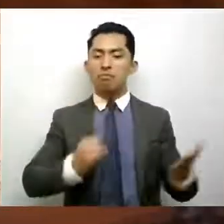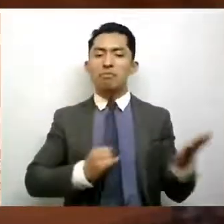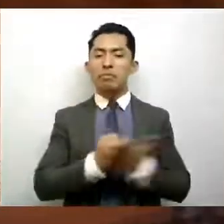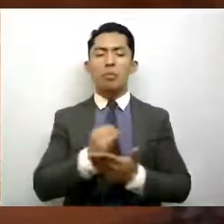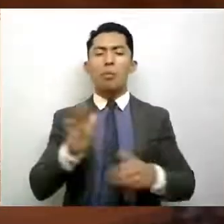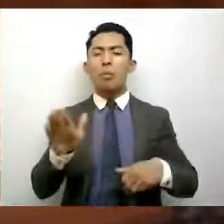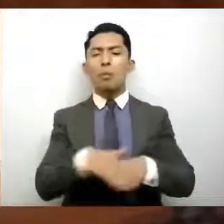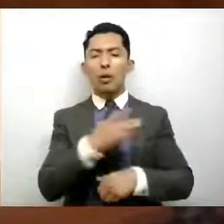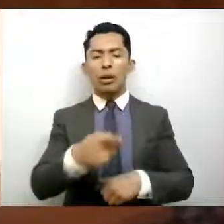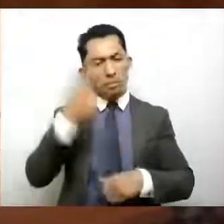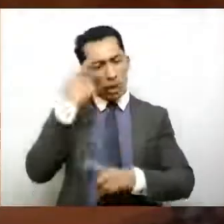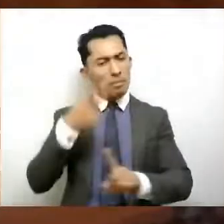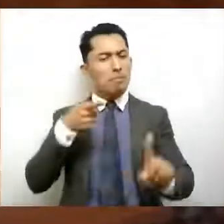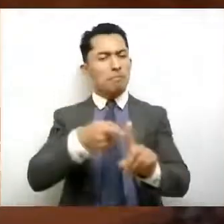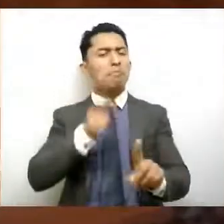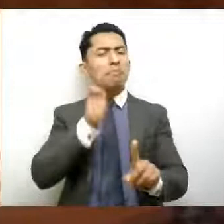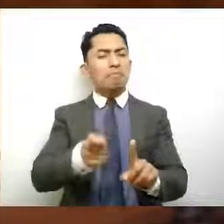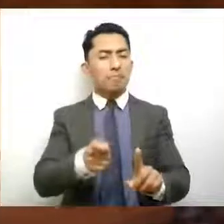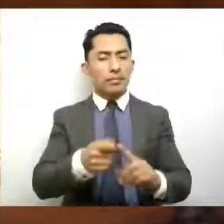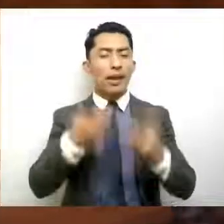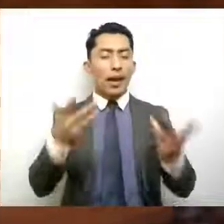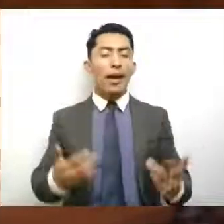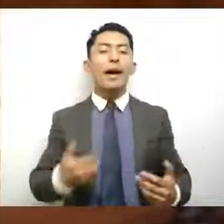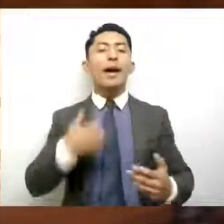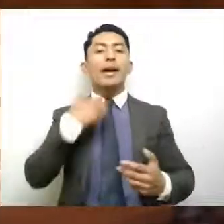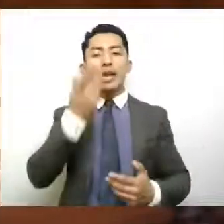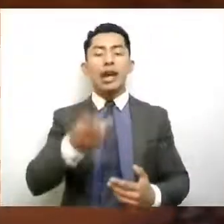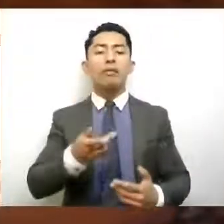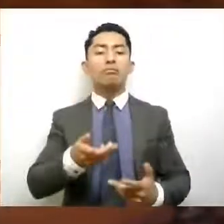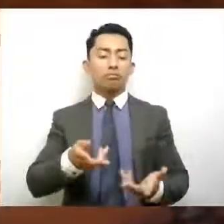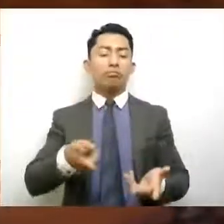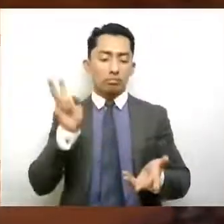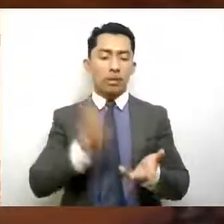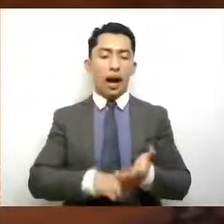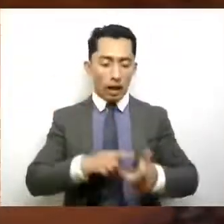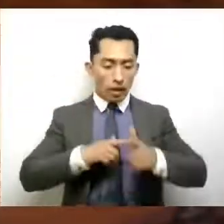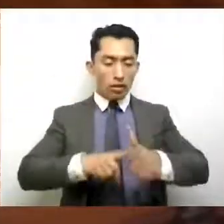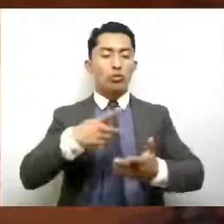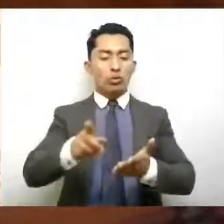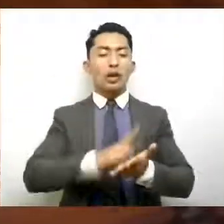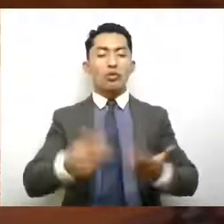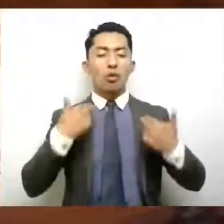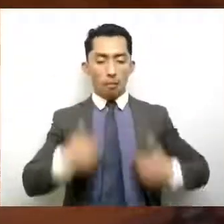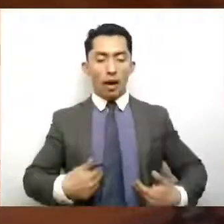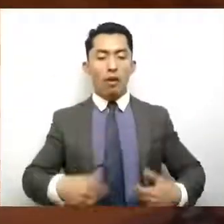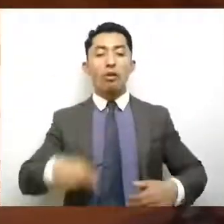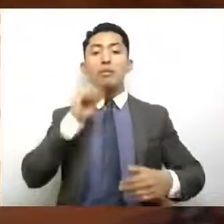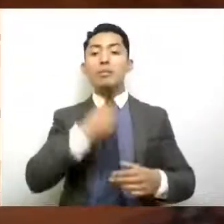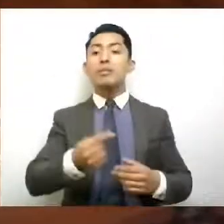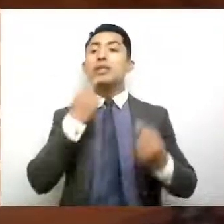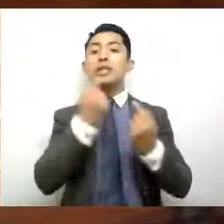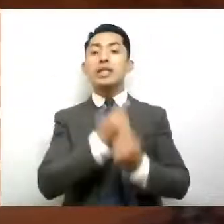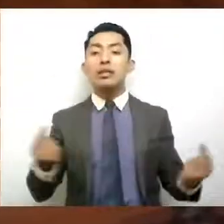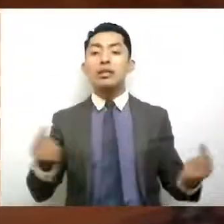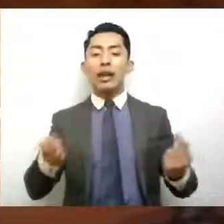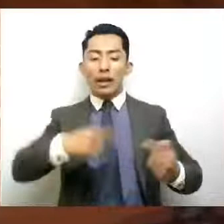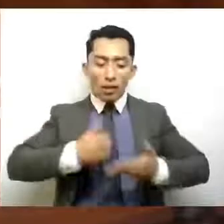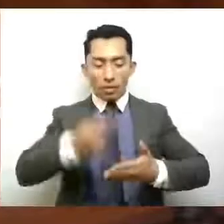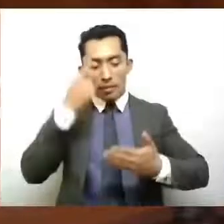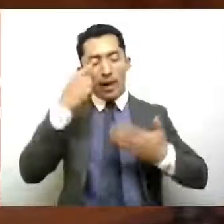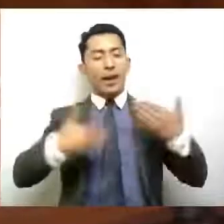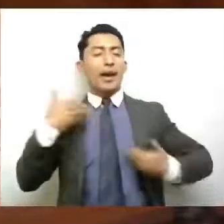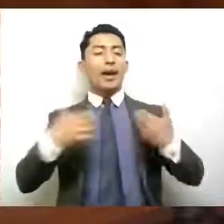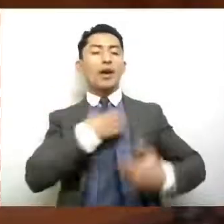con la finalidad de lograr reafirmar los derechos de la niñez y crear una infancia feliz para un desarrollo